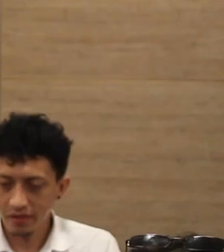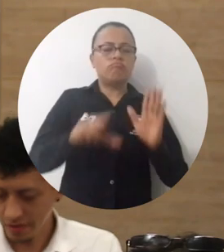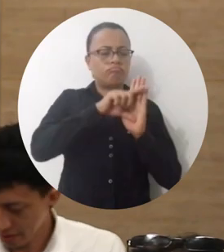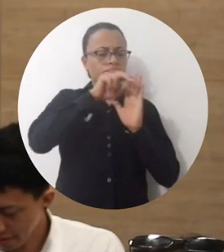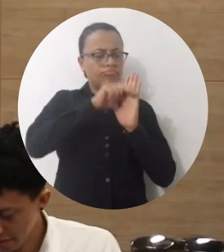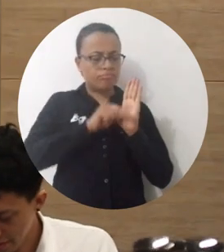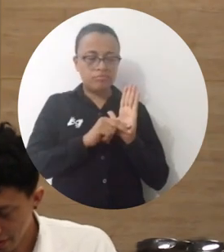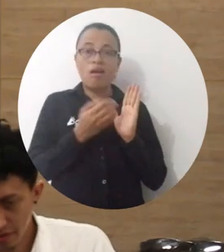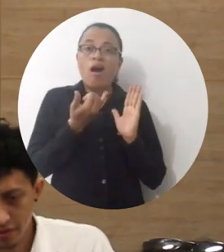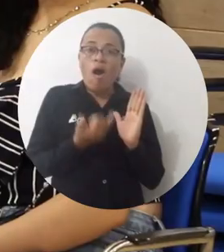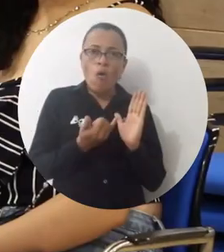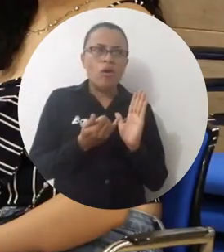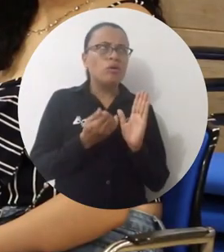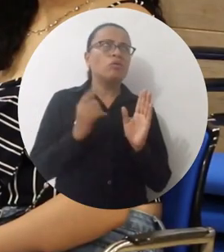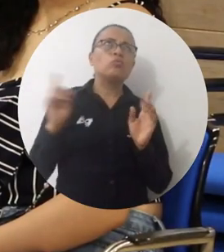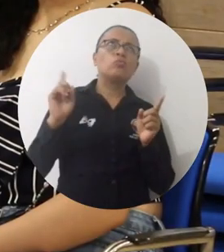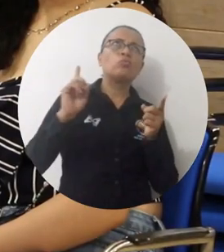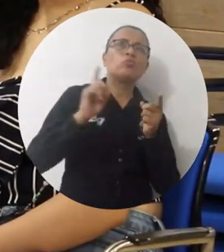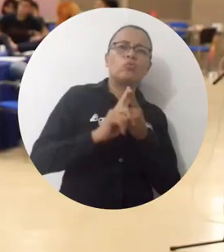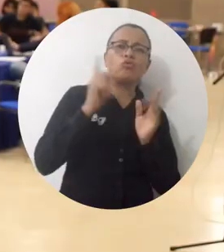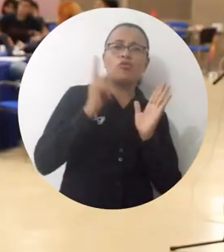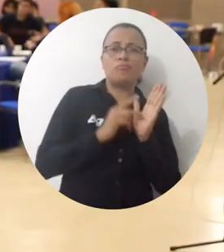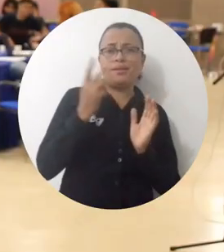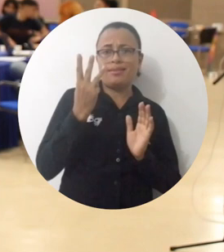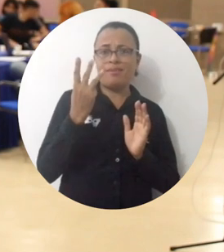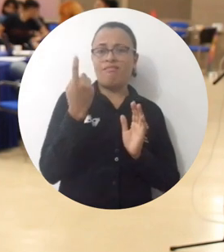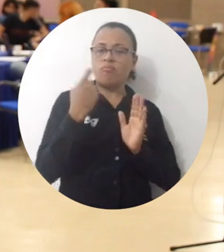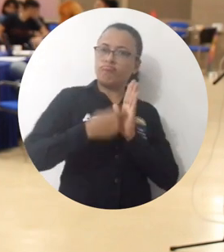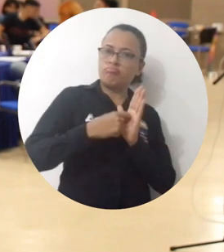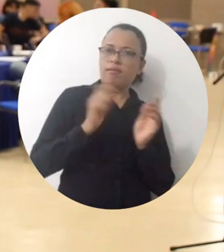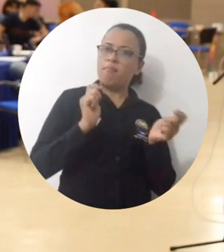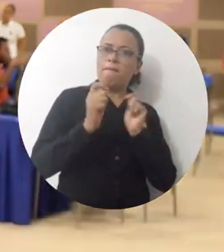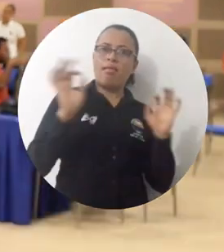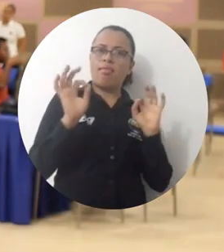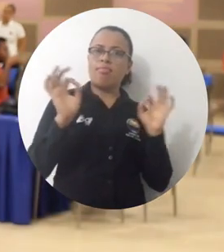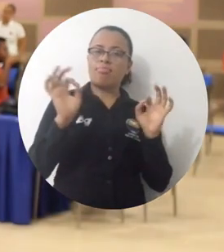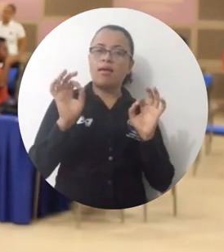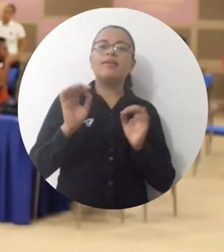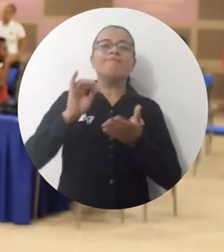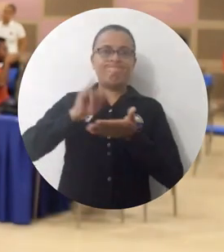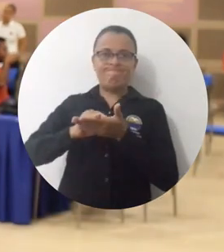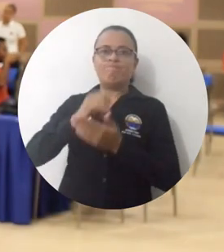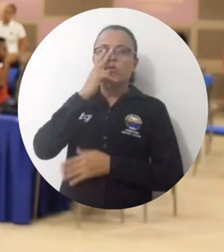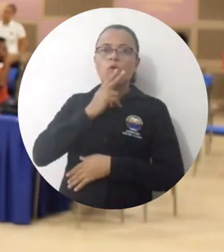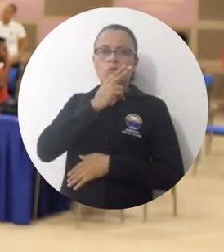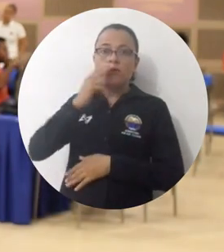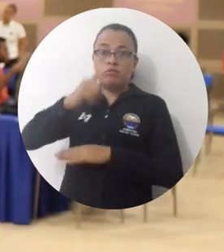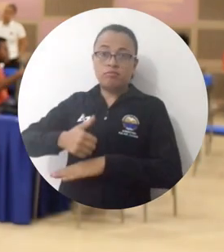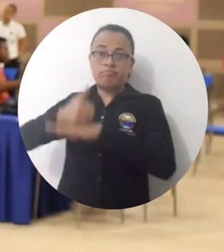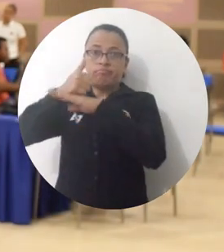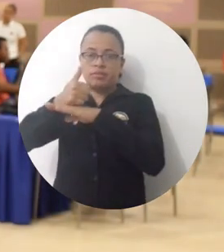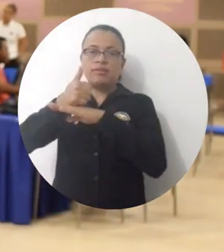El reglamento estudiantil actual no se ha modificado desde el 2003 y bueno, uno de los compromisos del rector es la modernización y